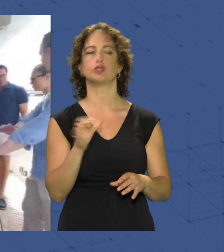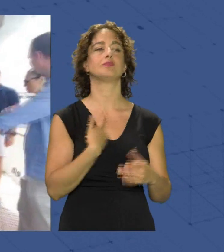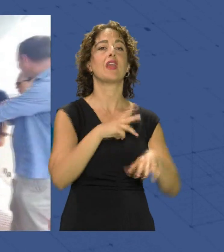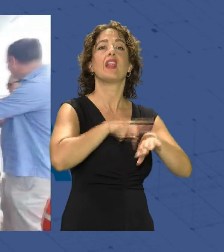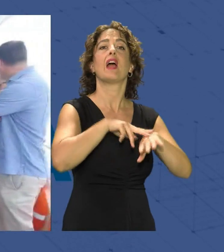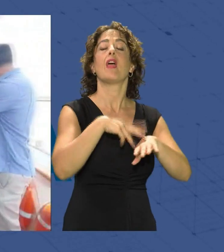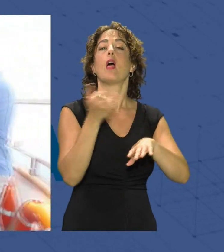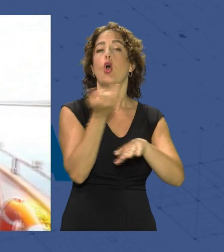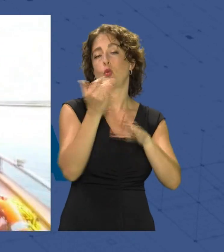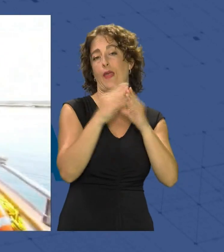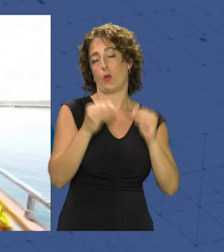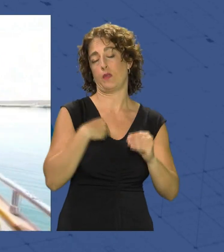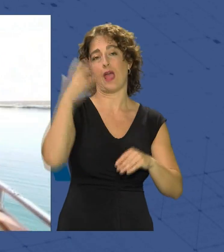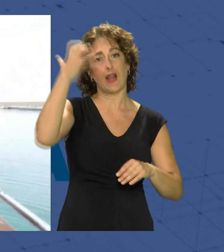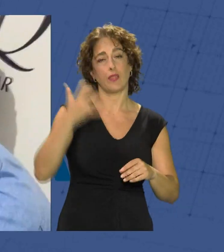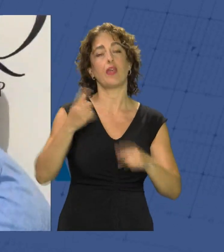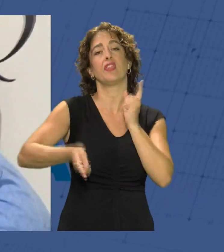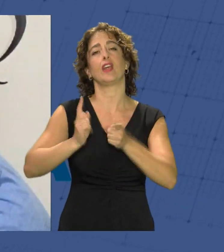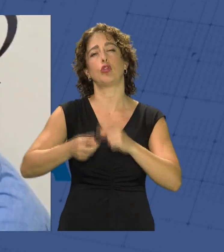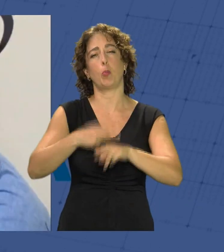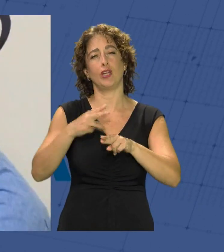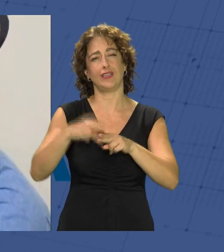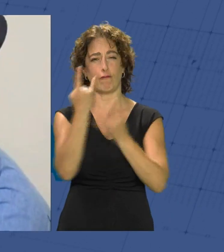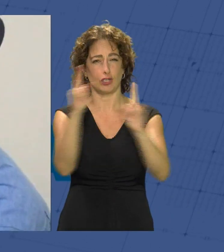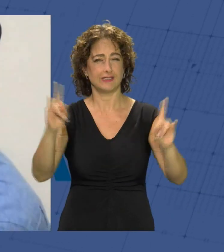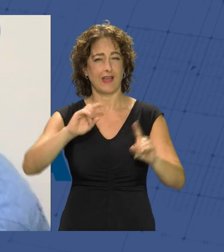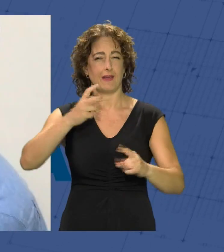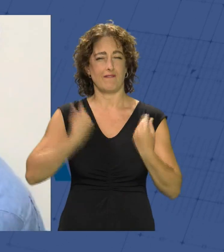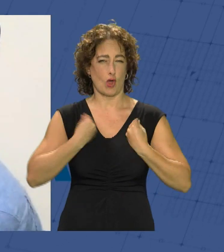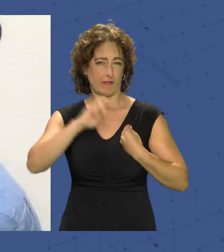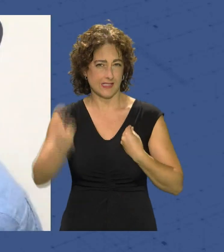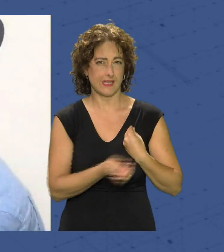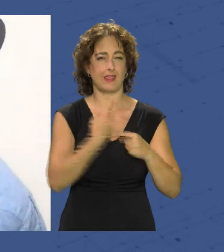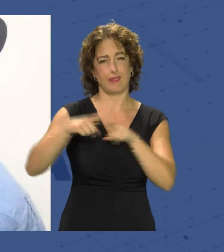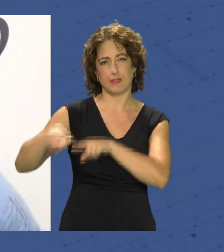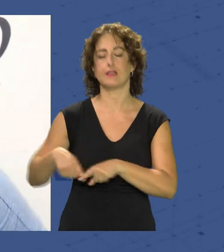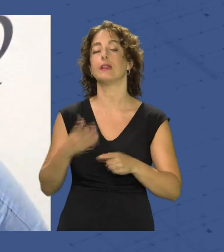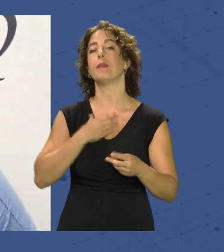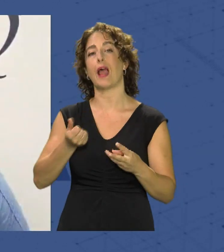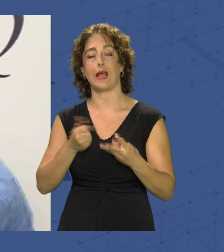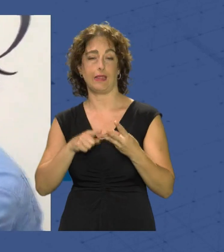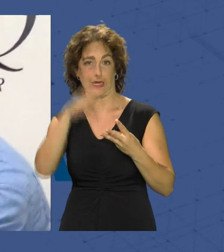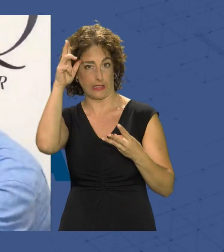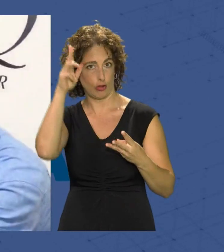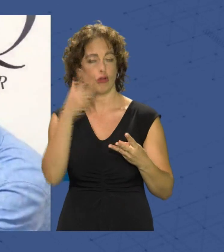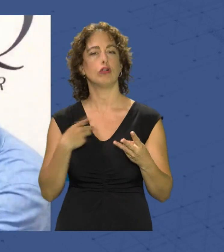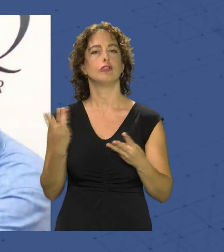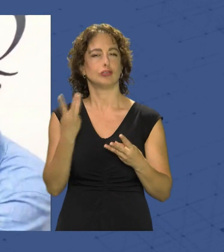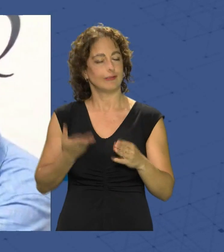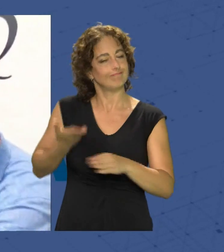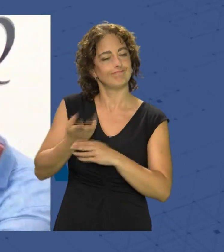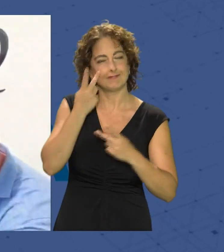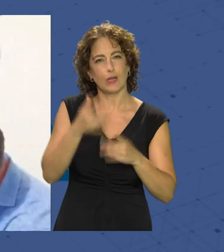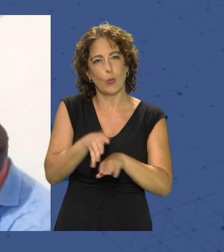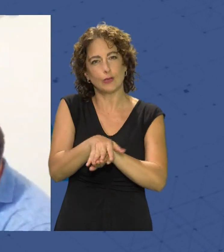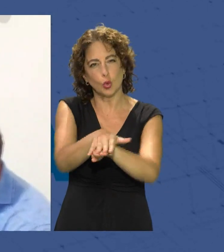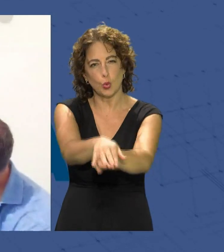Andalucía, Aranceto Martín, el director general de Políticas Forestales y Biodiversidad, Juan Ramón Pérez y el alcalde elegido, Francisco Góngora, han asistido a la liberación de Yolanda,